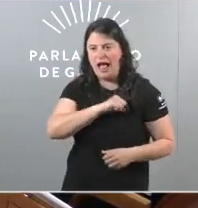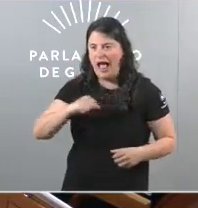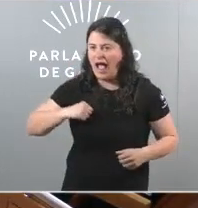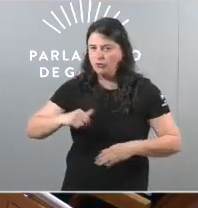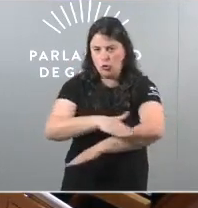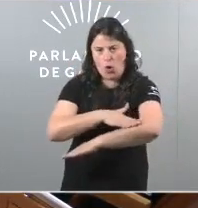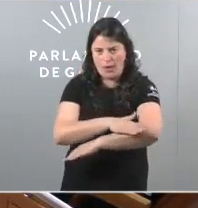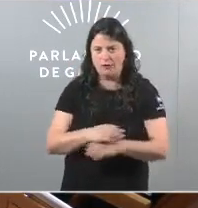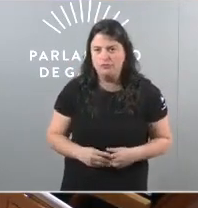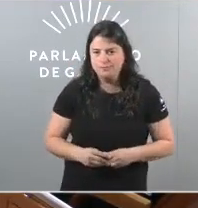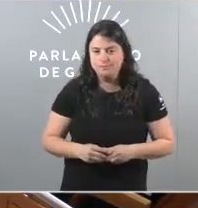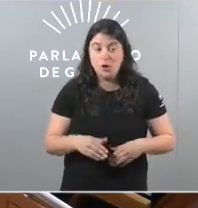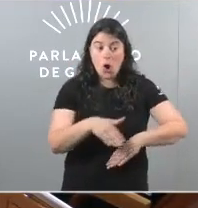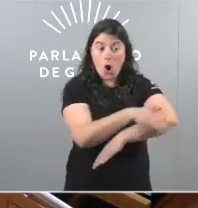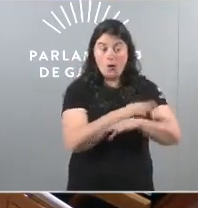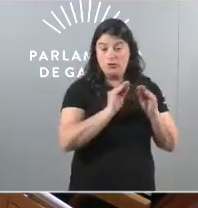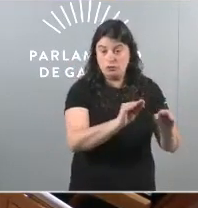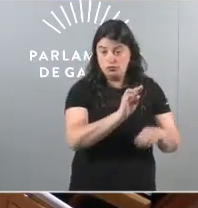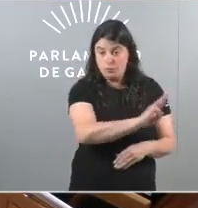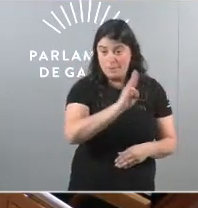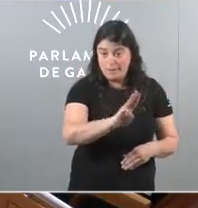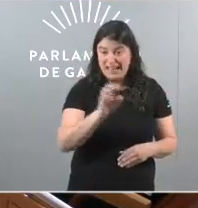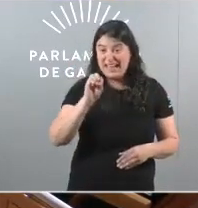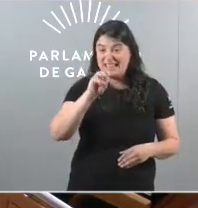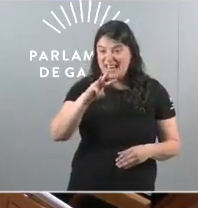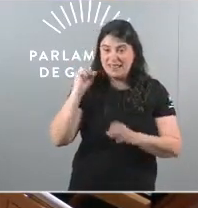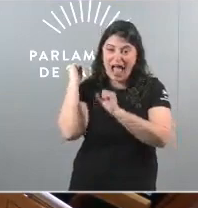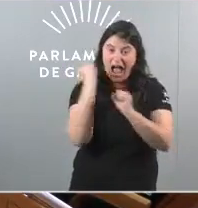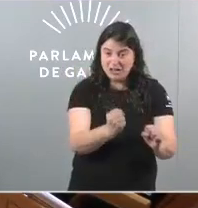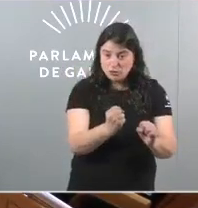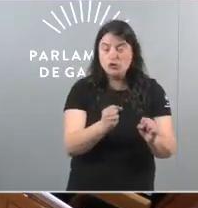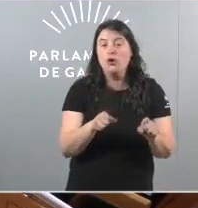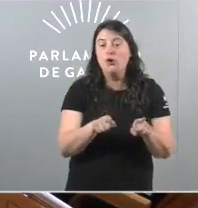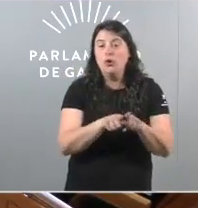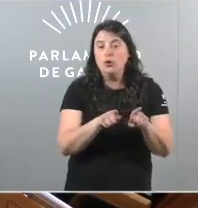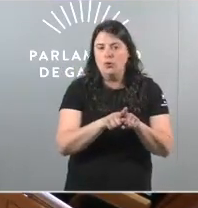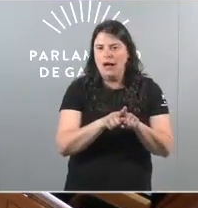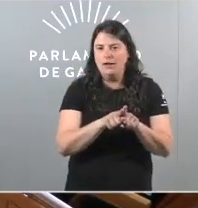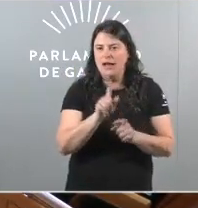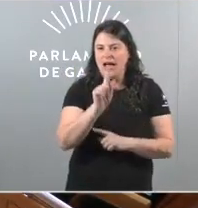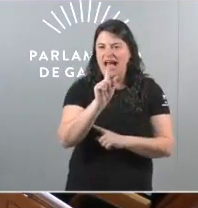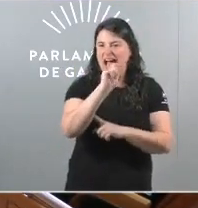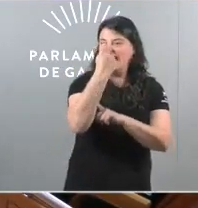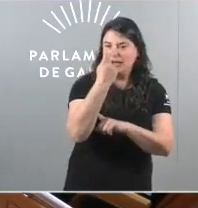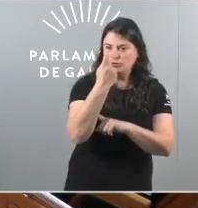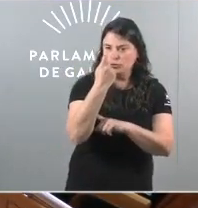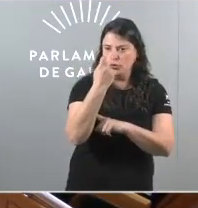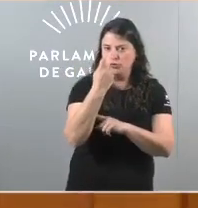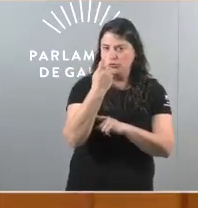O goberno do PP en trece anos conseguiu un récord nunca visto